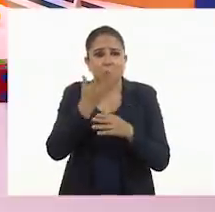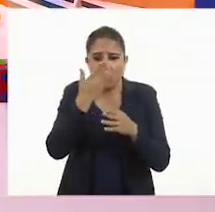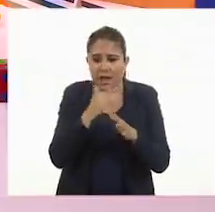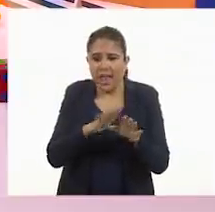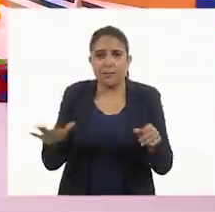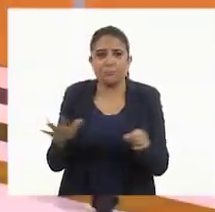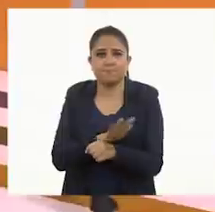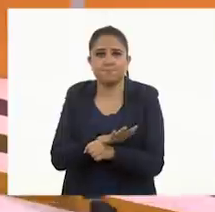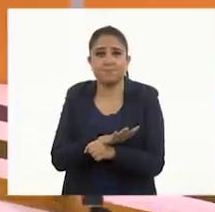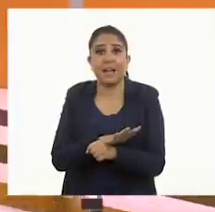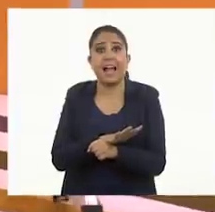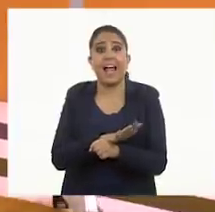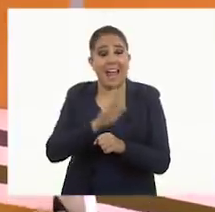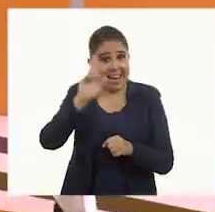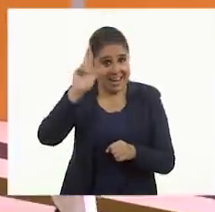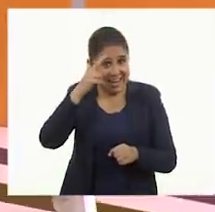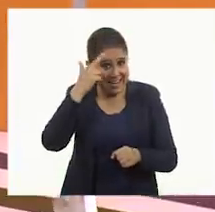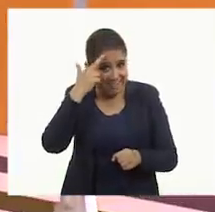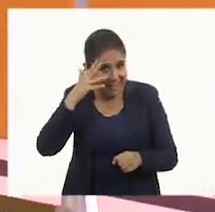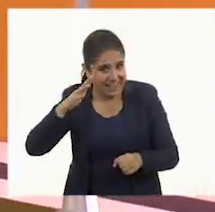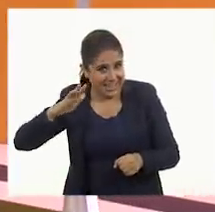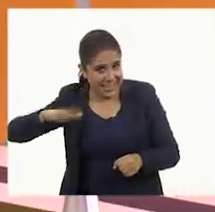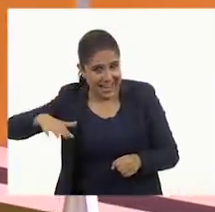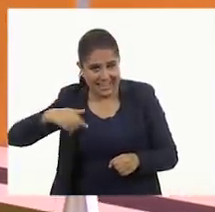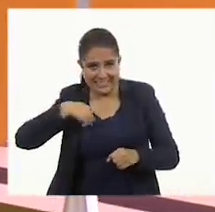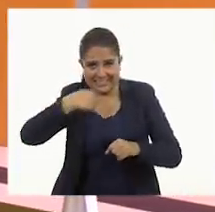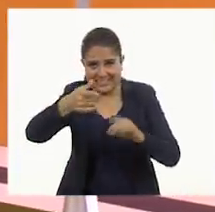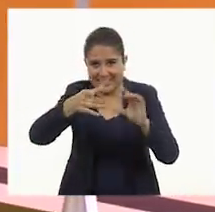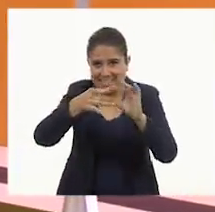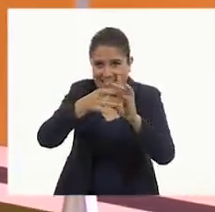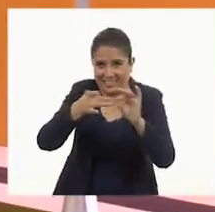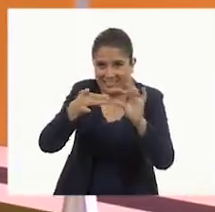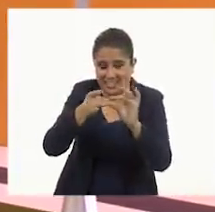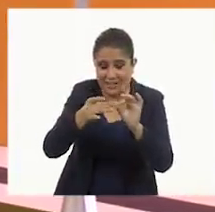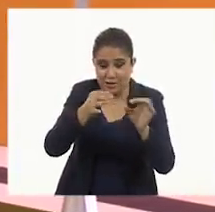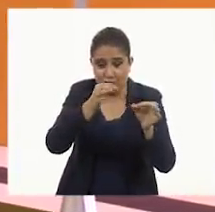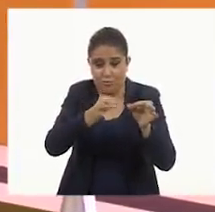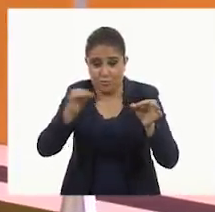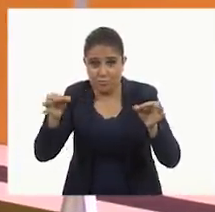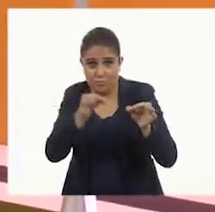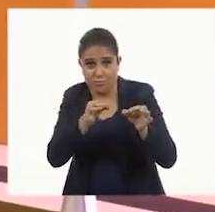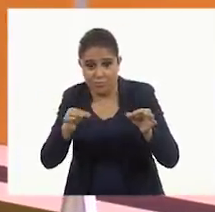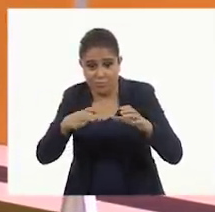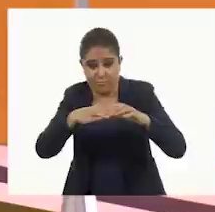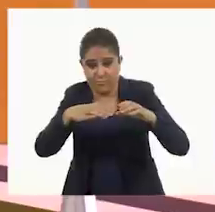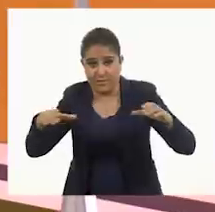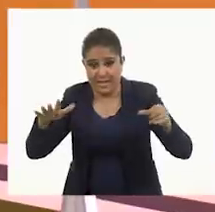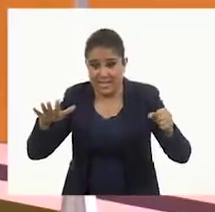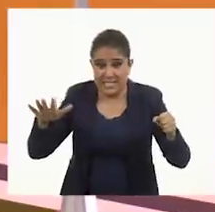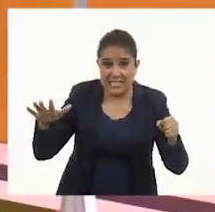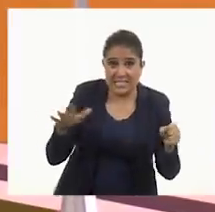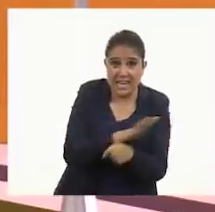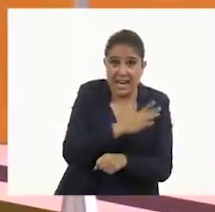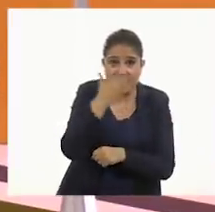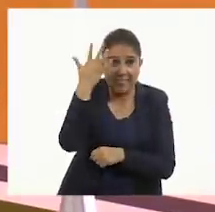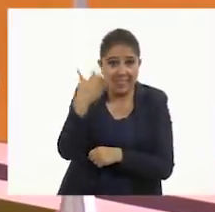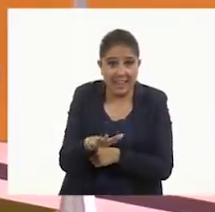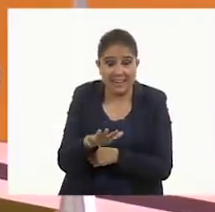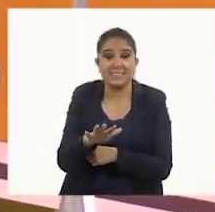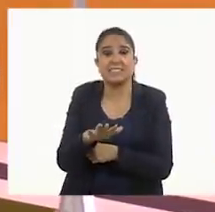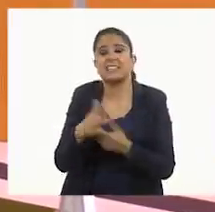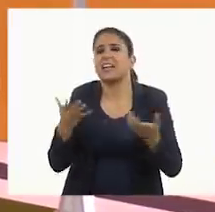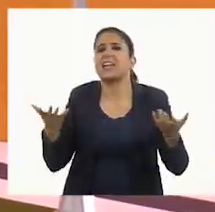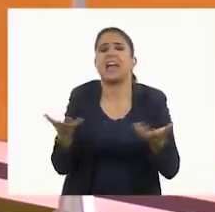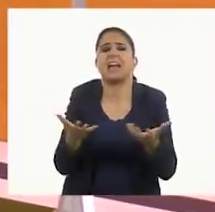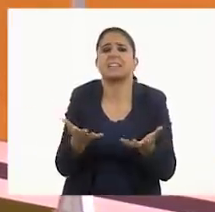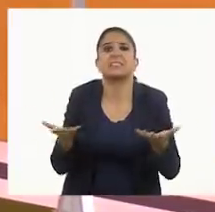espacios. ¿Recuerdas lo que dijimos cuando completábamos un tablero de diez fichitas? ¿Qué es